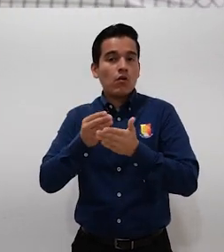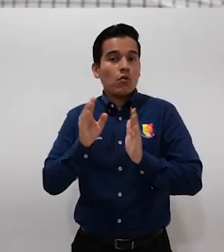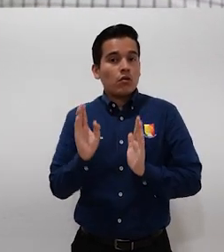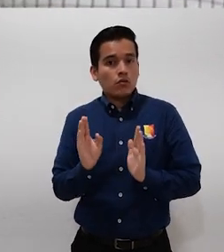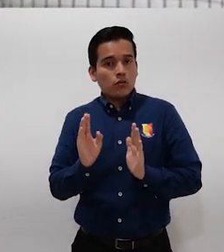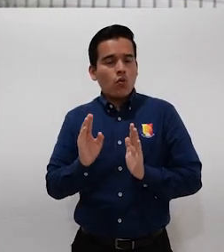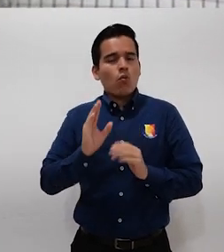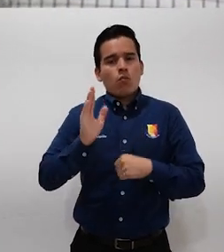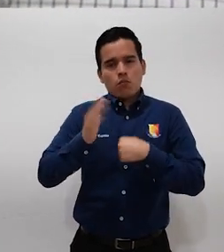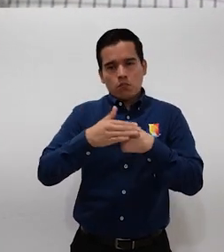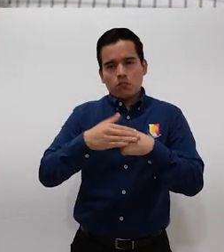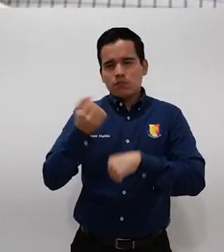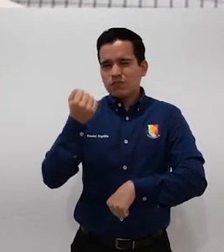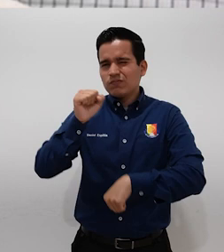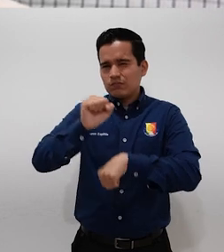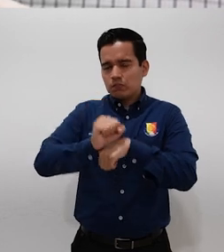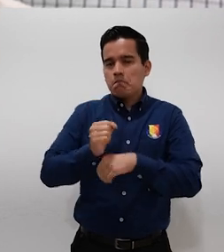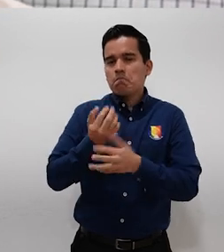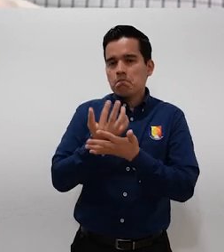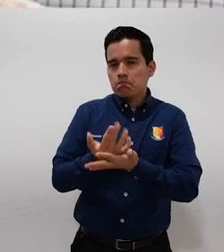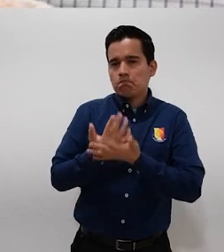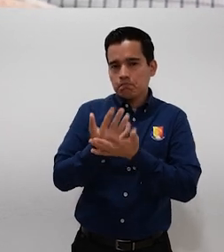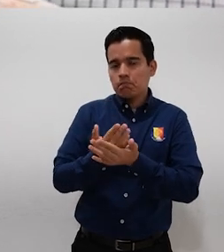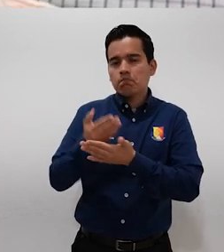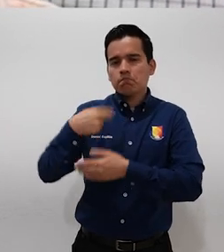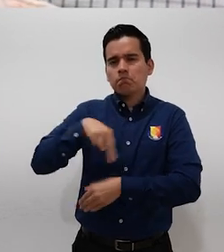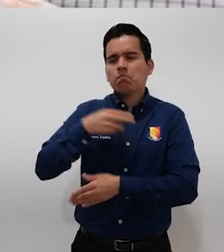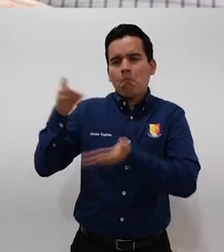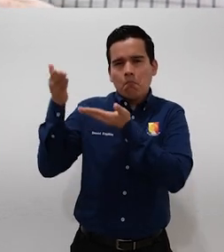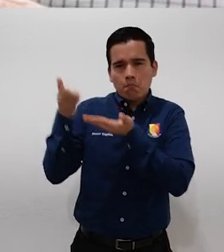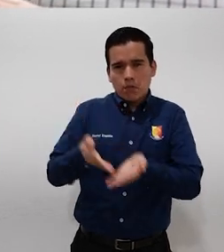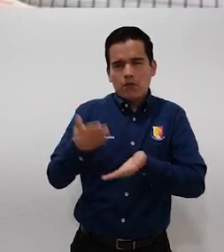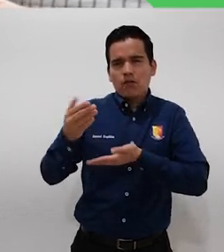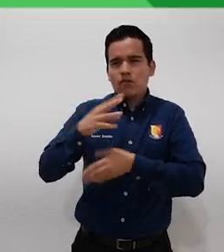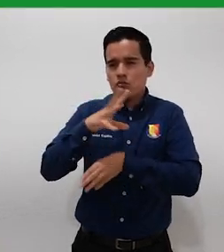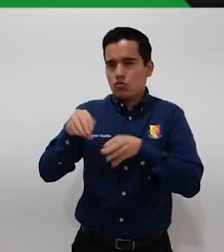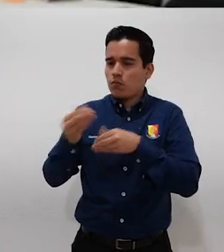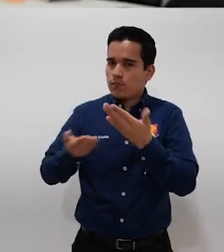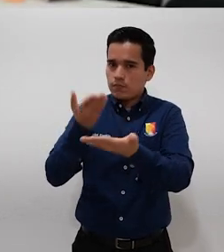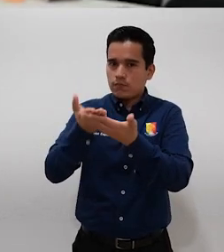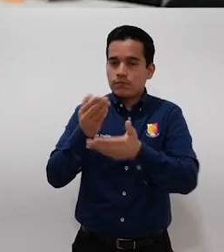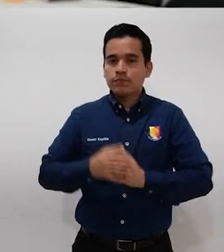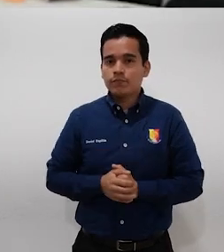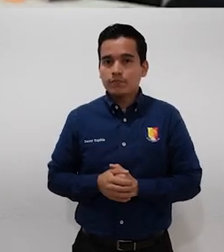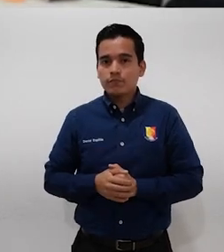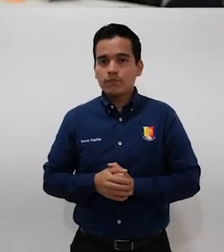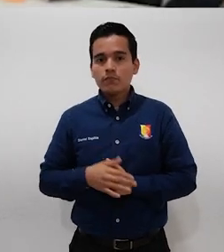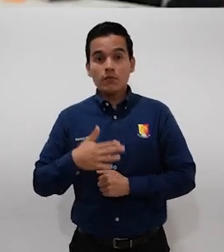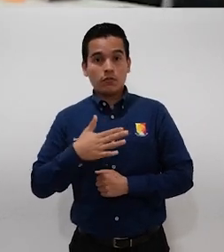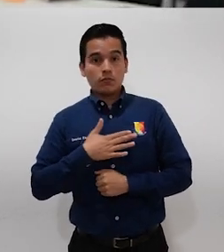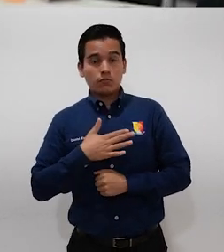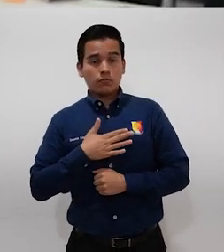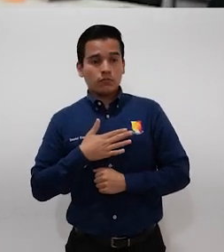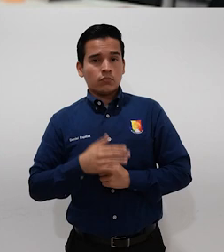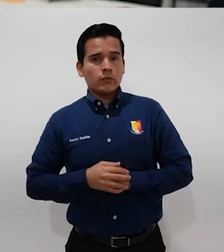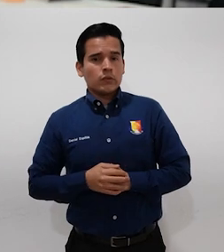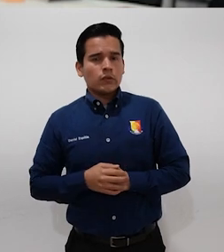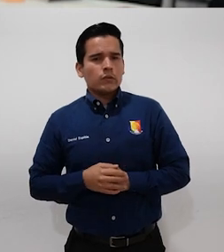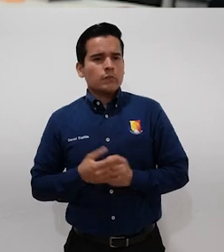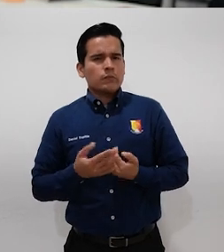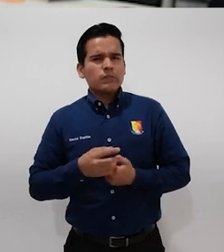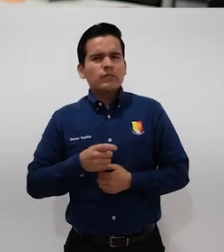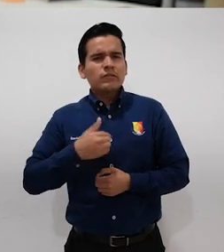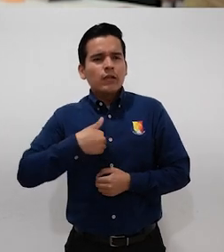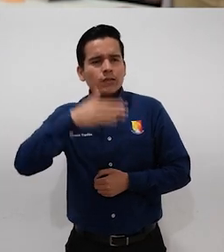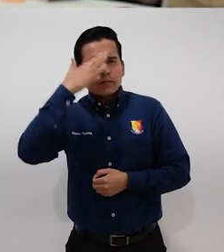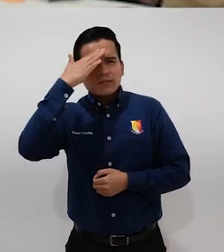a hacer un compromiso para la semana que entra de venir y plantearse. La reunión, en mi caso, en lo particular, es tener